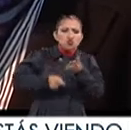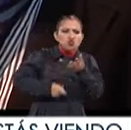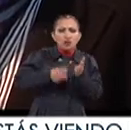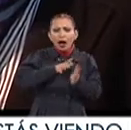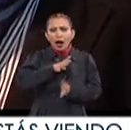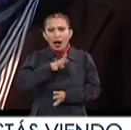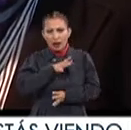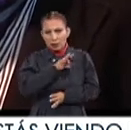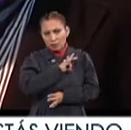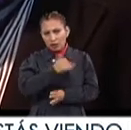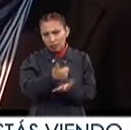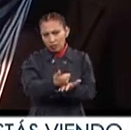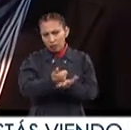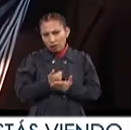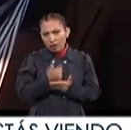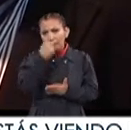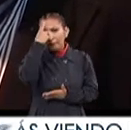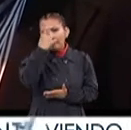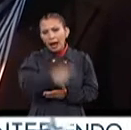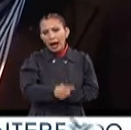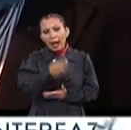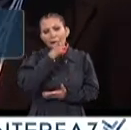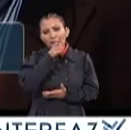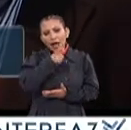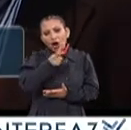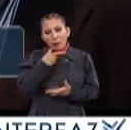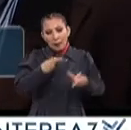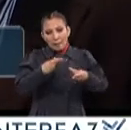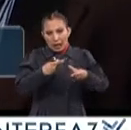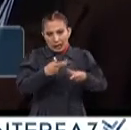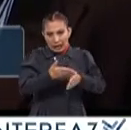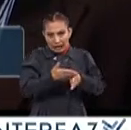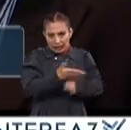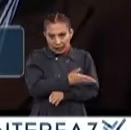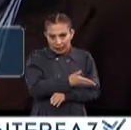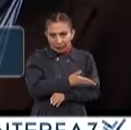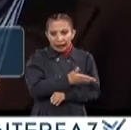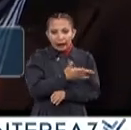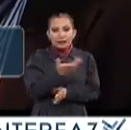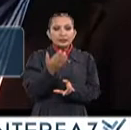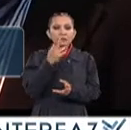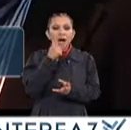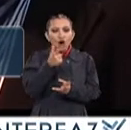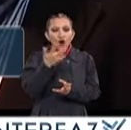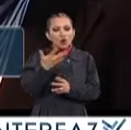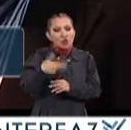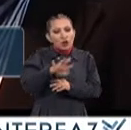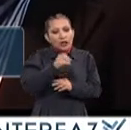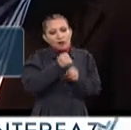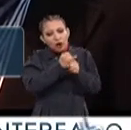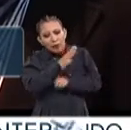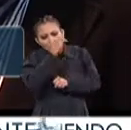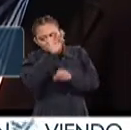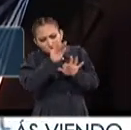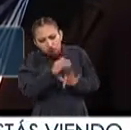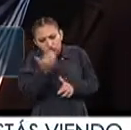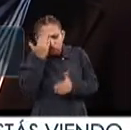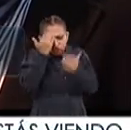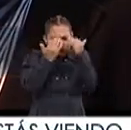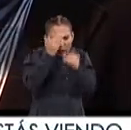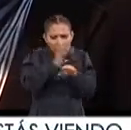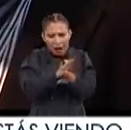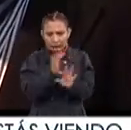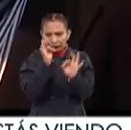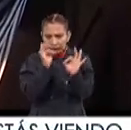tener Nos puede llevar a una mejor preparación Una mejor búsqueda de información más